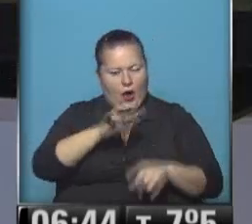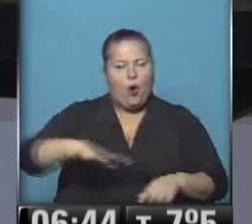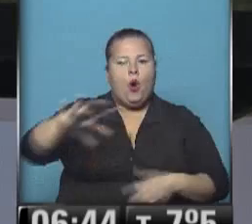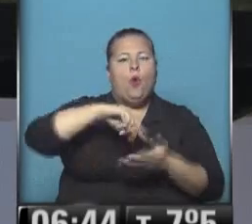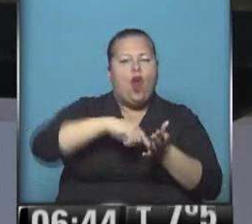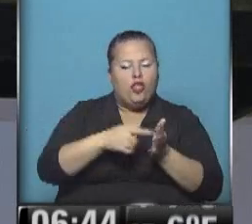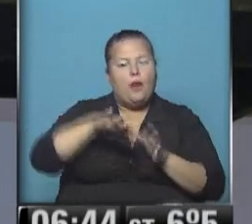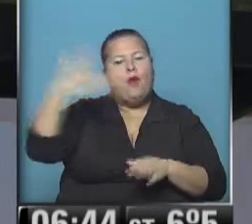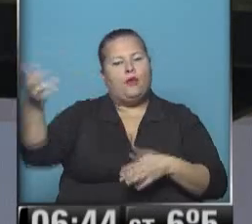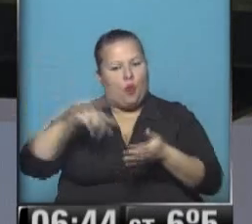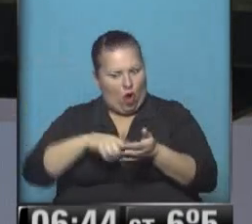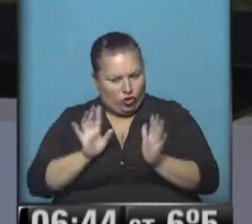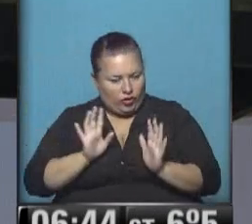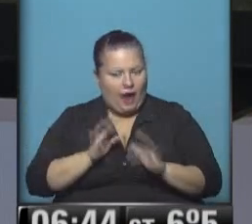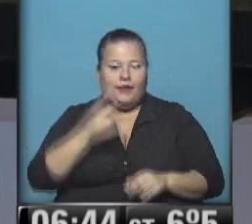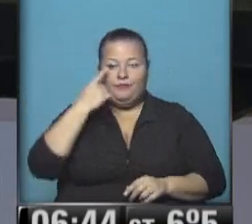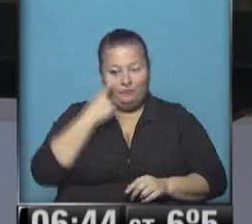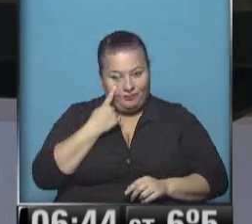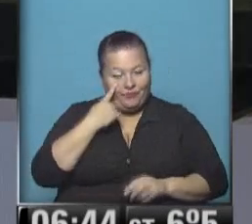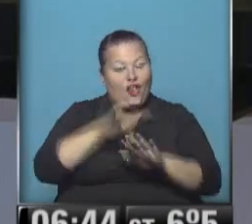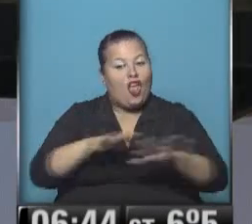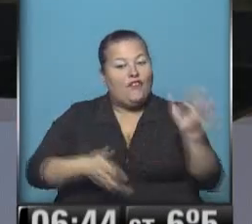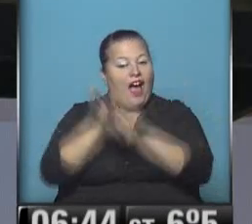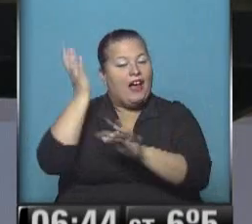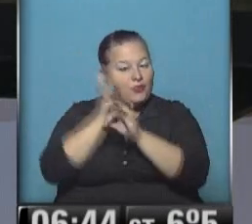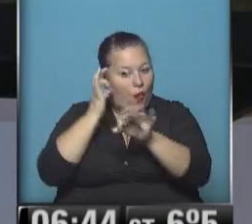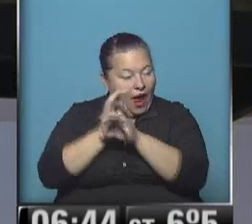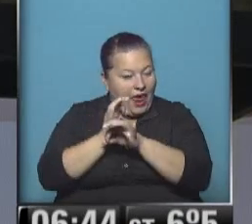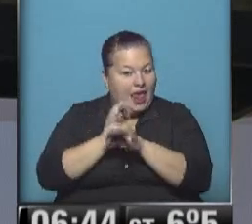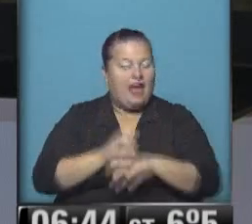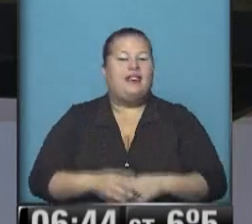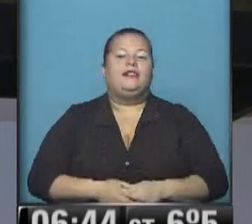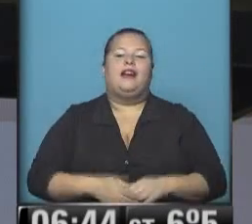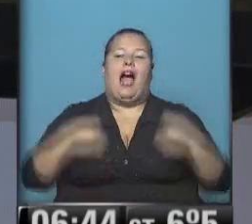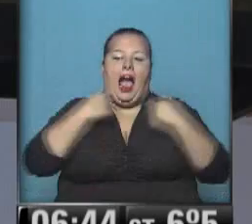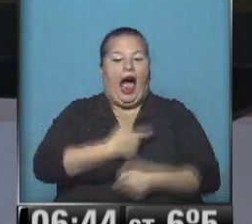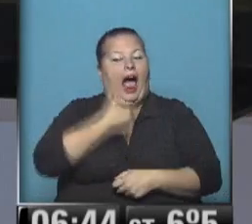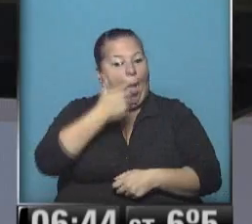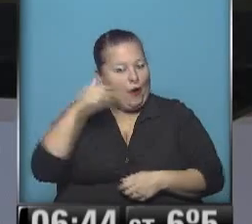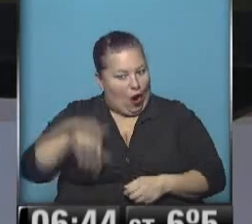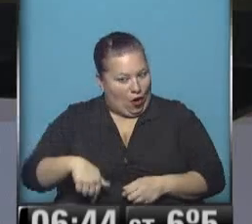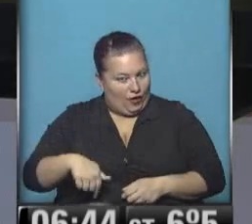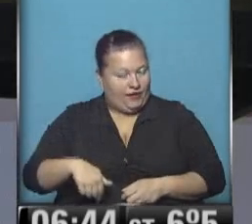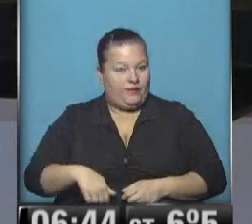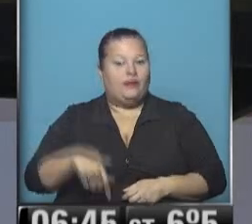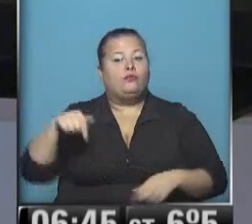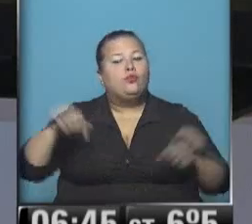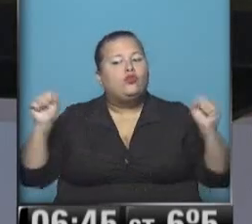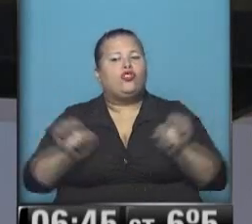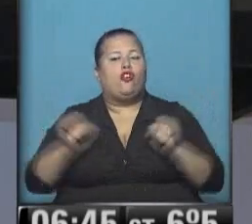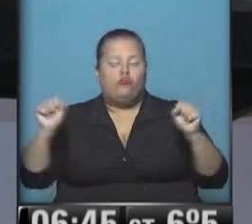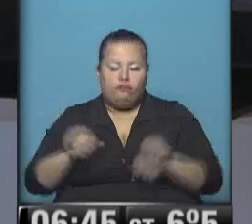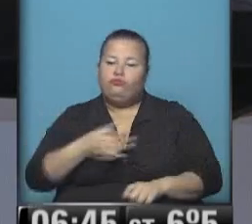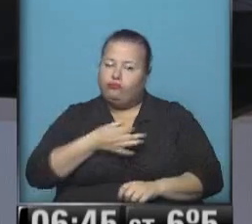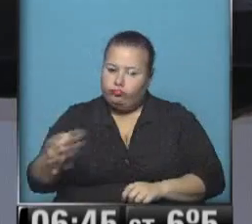Aires y el Gran Buenos Aires. Entonces, atentos los chicos que van a la escuela, al colegio, a abrigos para hoy. Está haciendo frío,